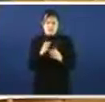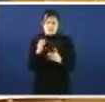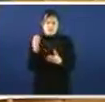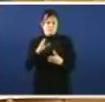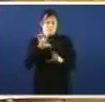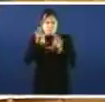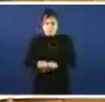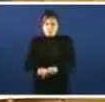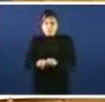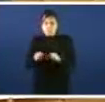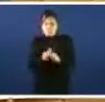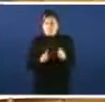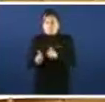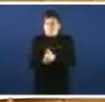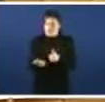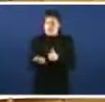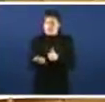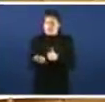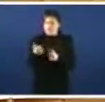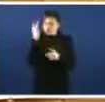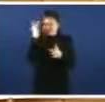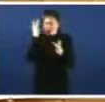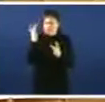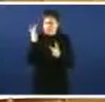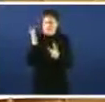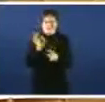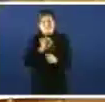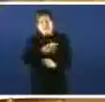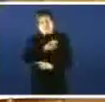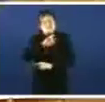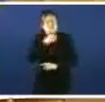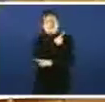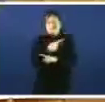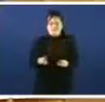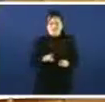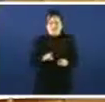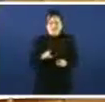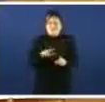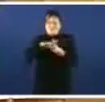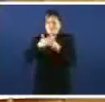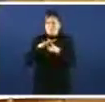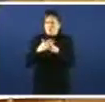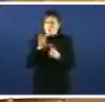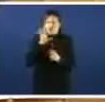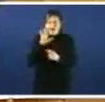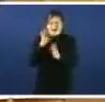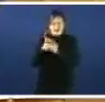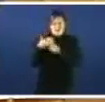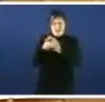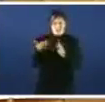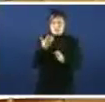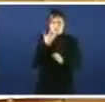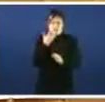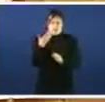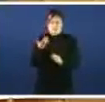e outra cousa é que casos como os que se mencionaban hai un momento aquí ou como os que nos mesmos pues Eva